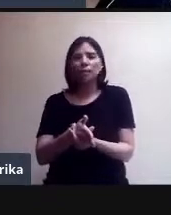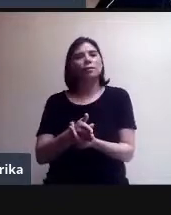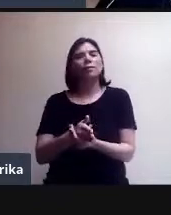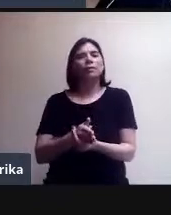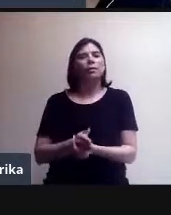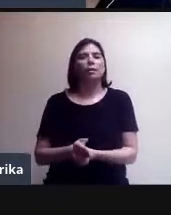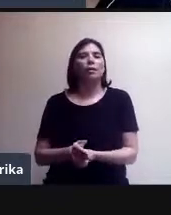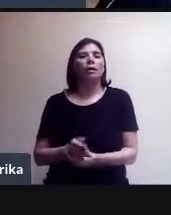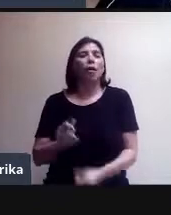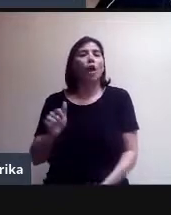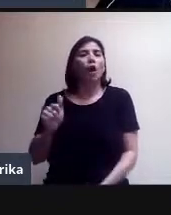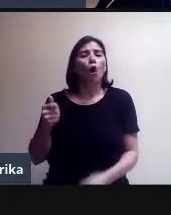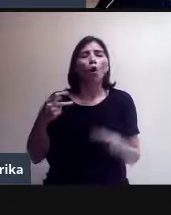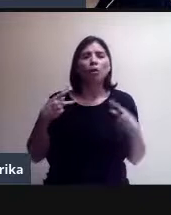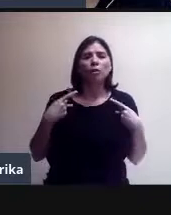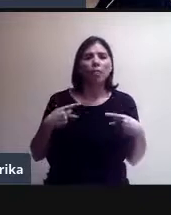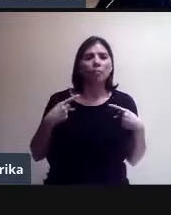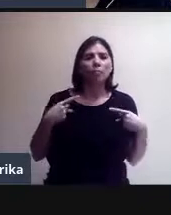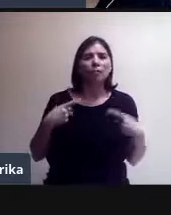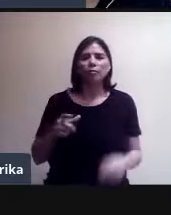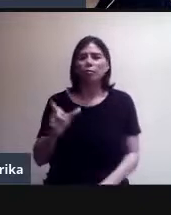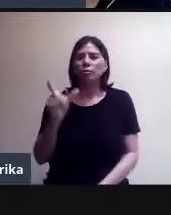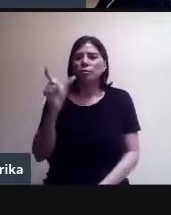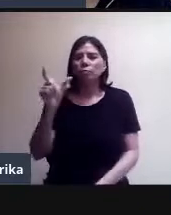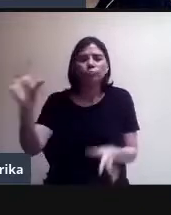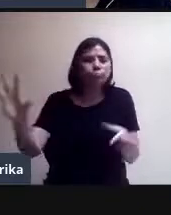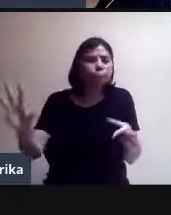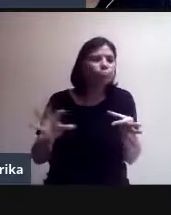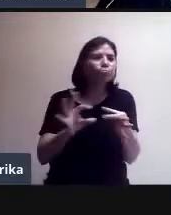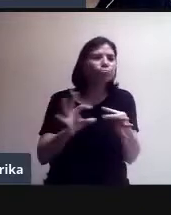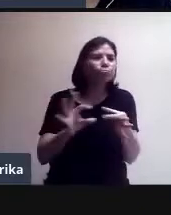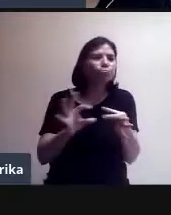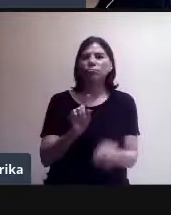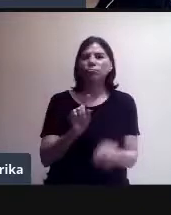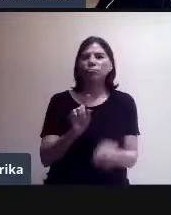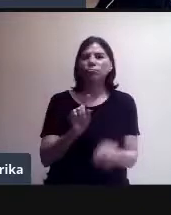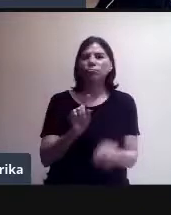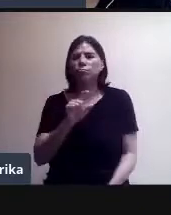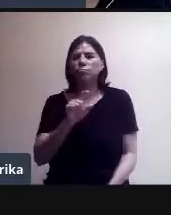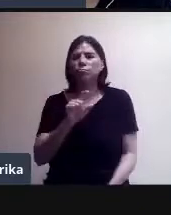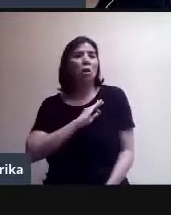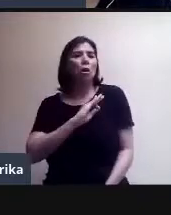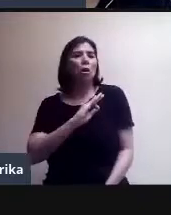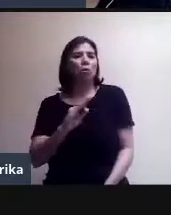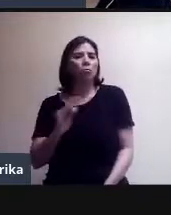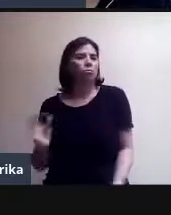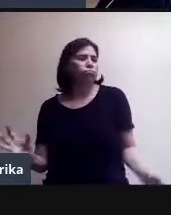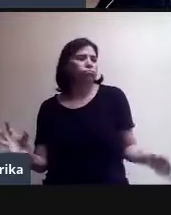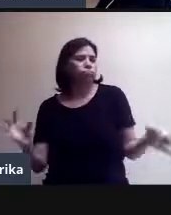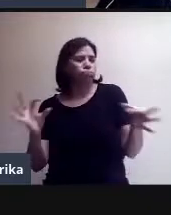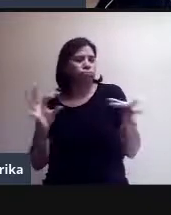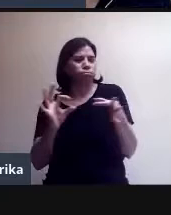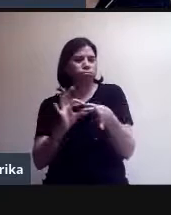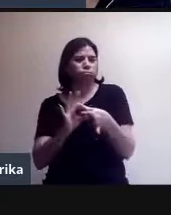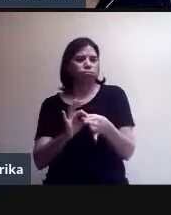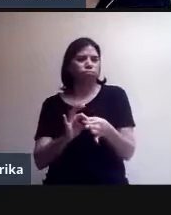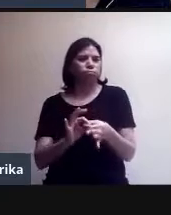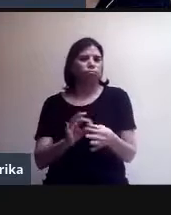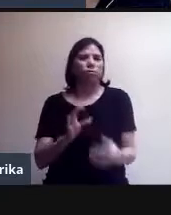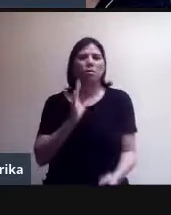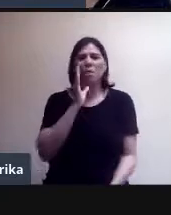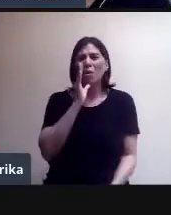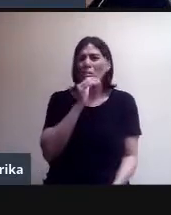alguien a partir del enlace, le damos clic al enlace y podemos conectarnos, no importa si nuestra cuenta